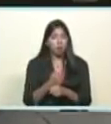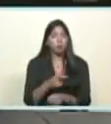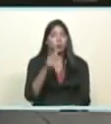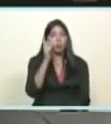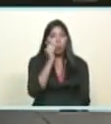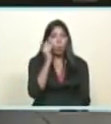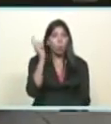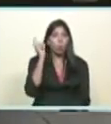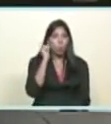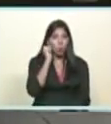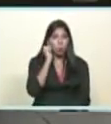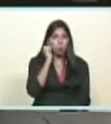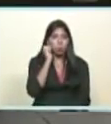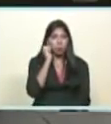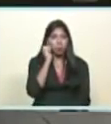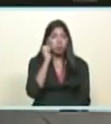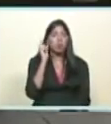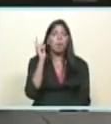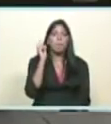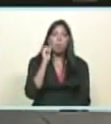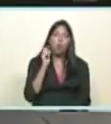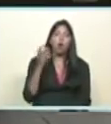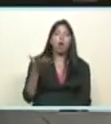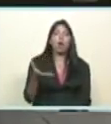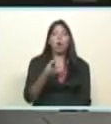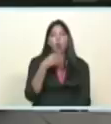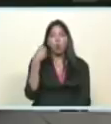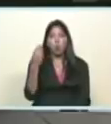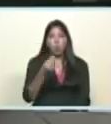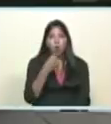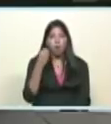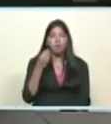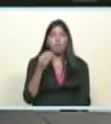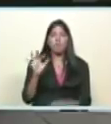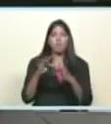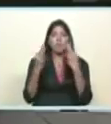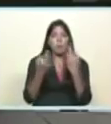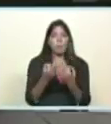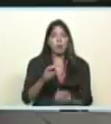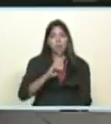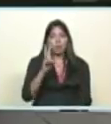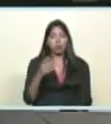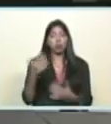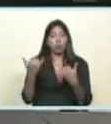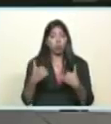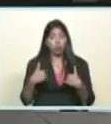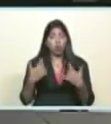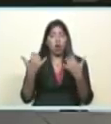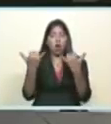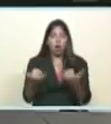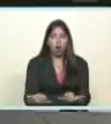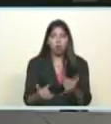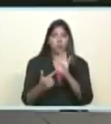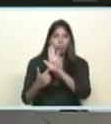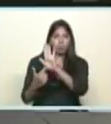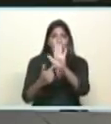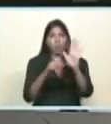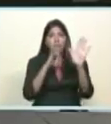trabajadoras de las mujeres de la juventud y de la familia venezolana por eso procedo a anunciar